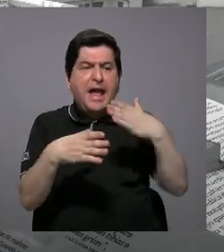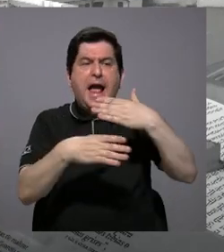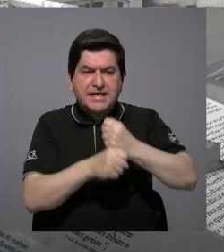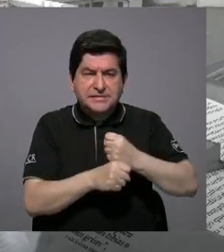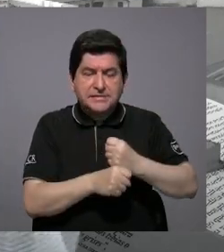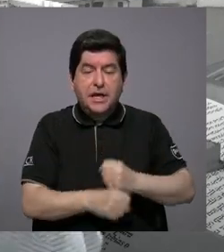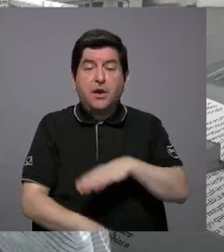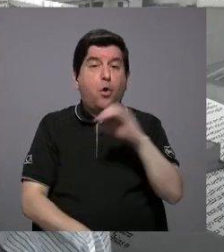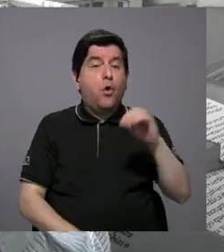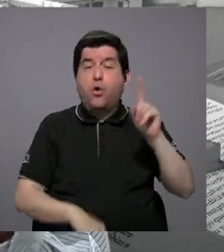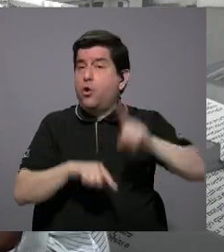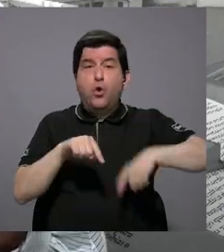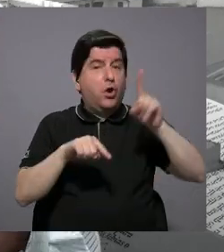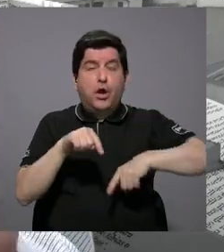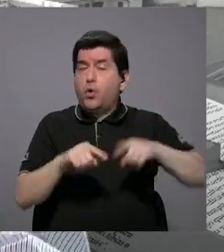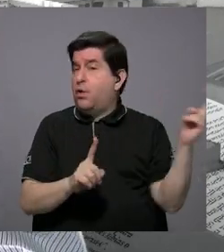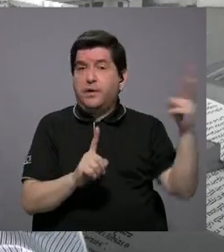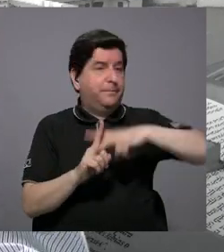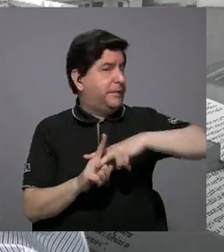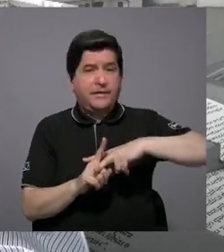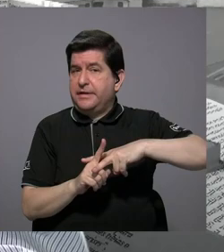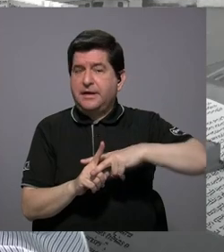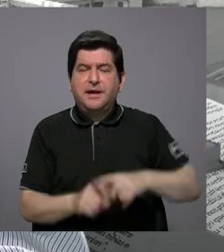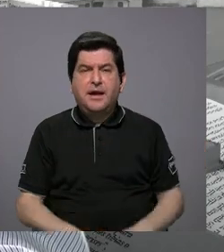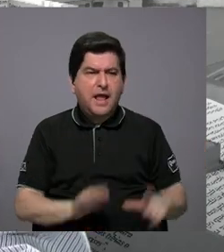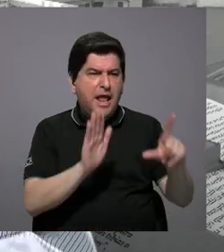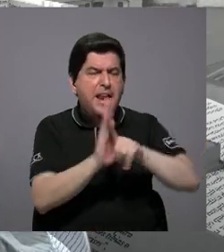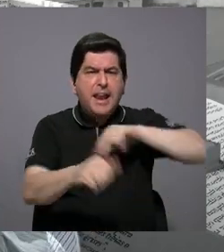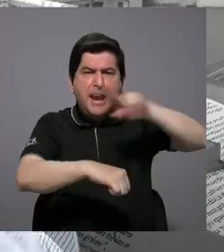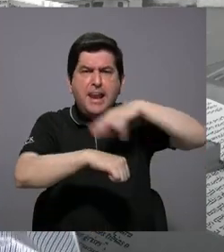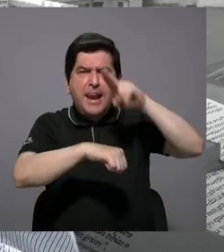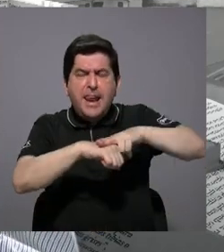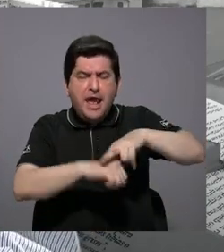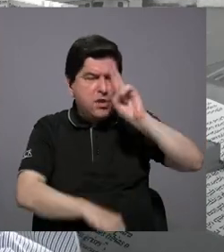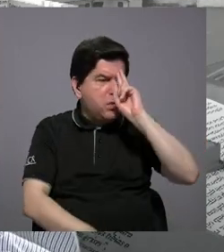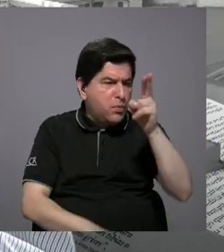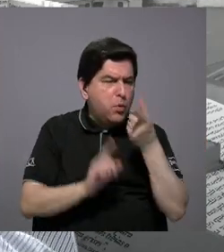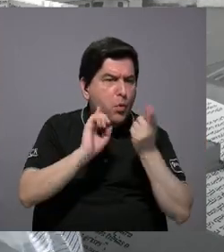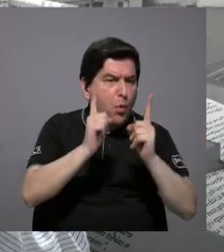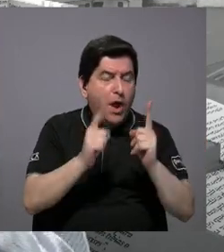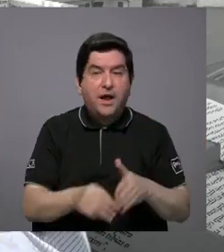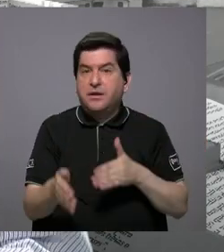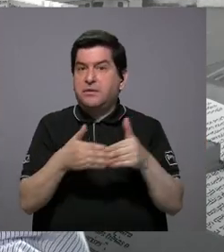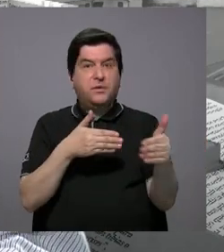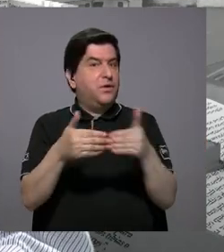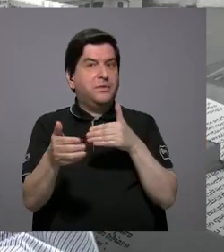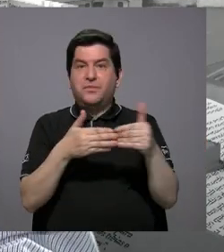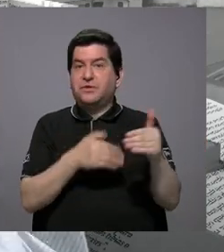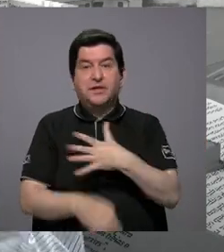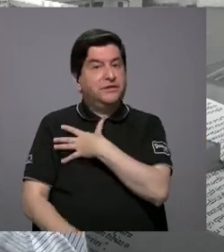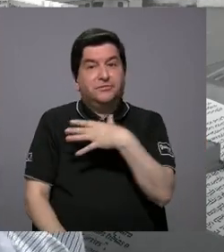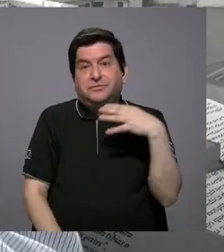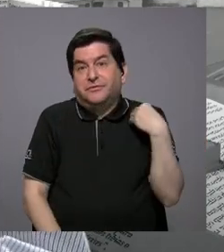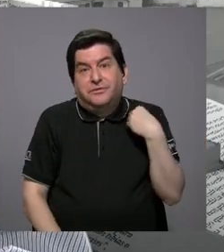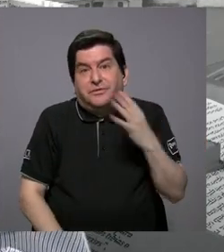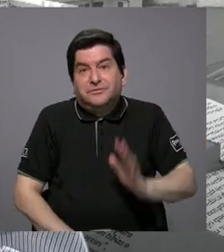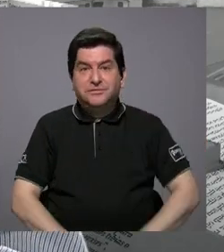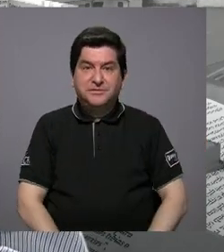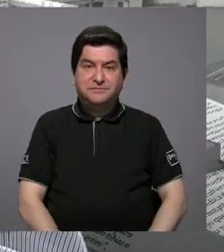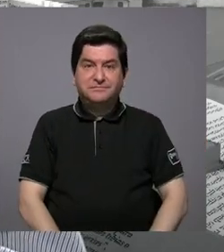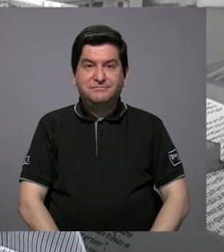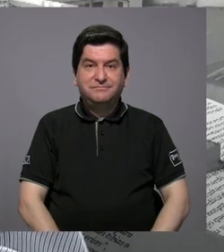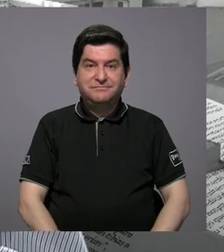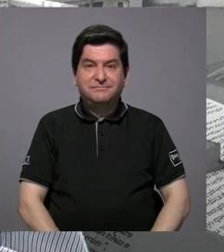sobre lo que no puede hacer, sobre qué leyes nacionales hay que respetar, de todas maneras, aunque no nos gusten, etc.